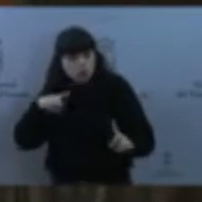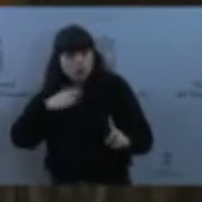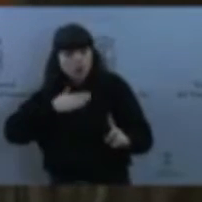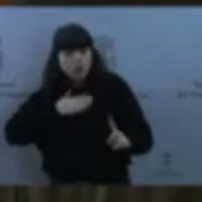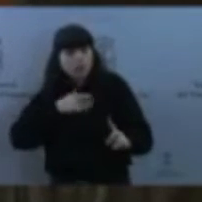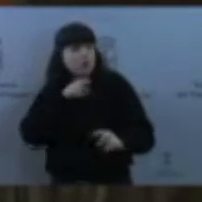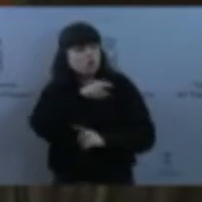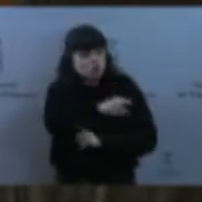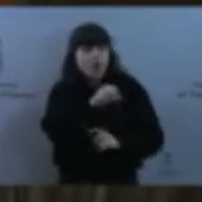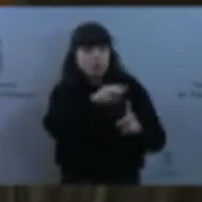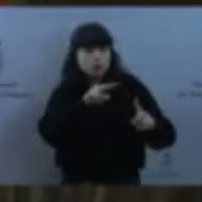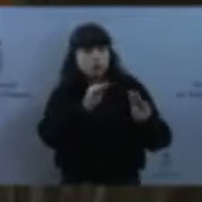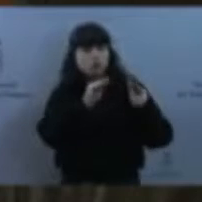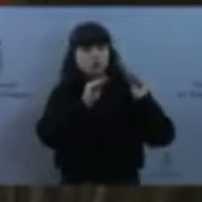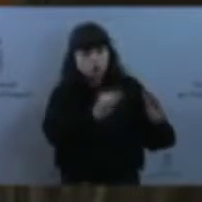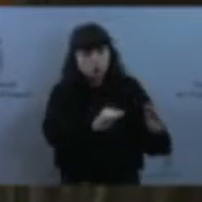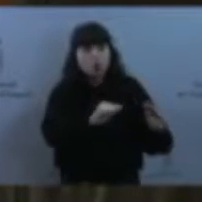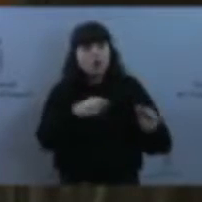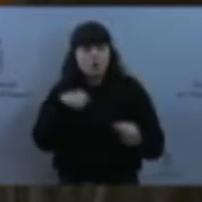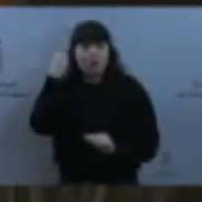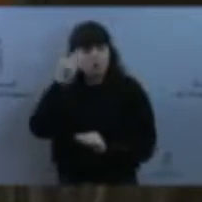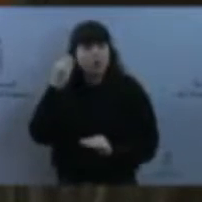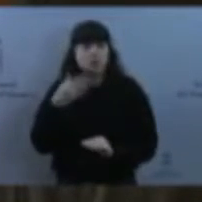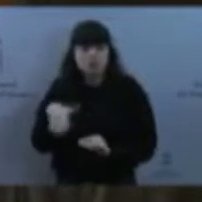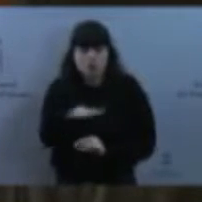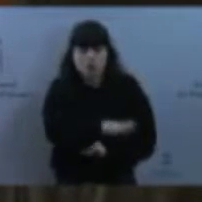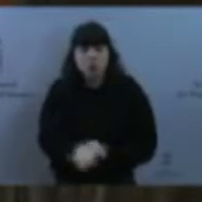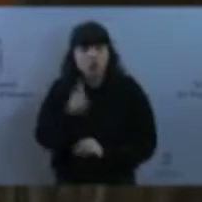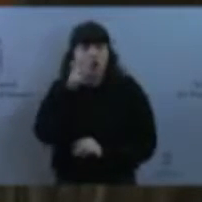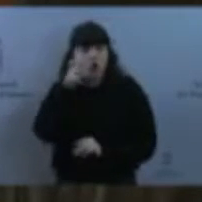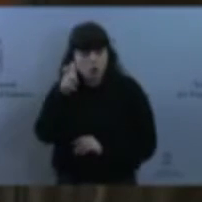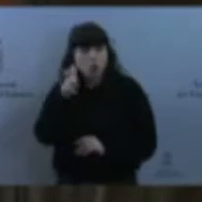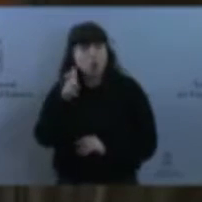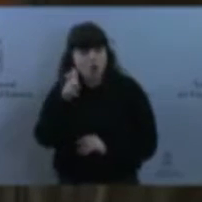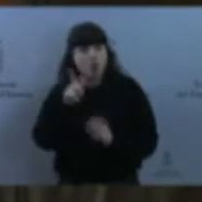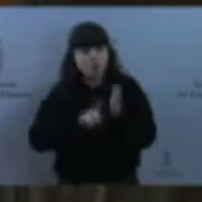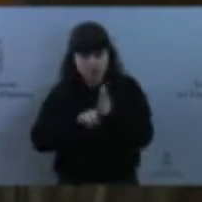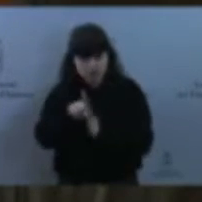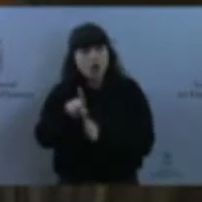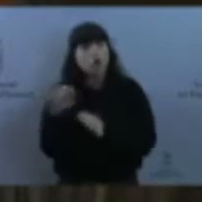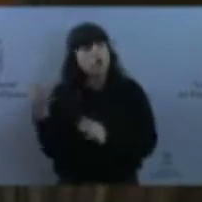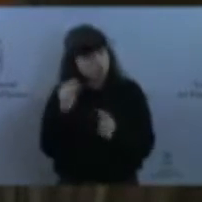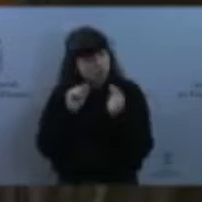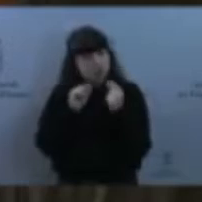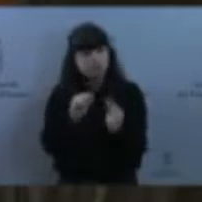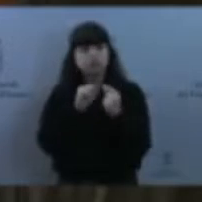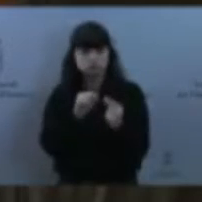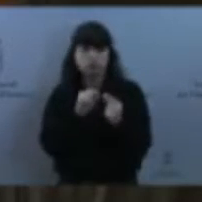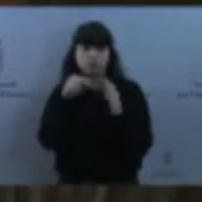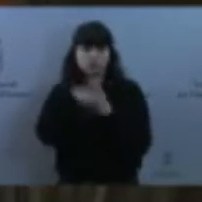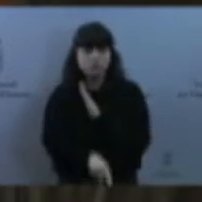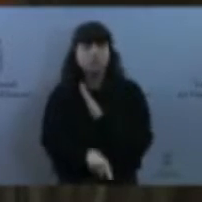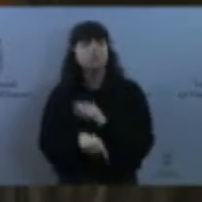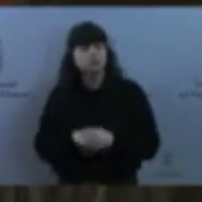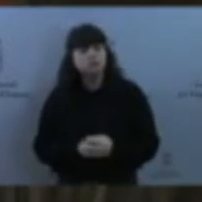también está acreditada y también es susceptible de ser debatida y discutida. Sin duda ninguna. Y no crea que no nos van a